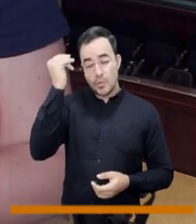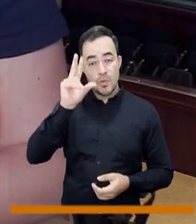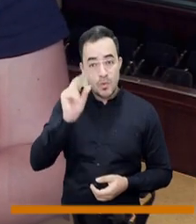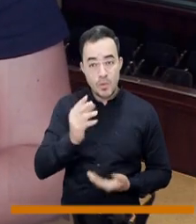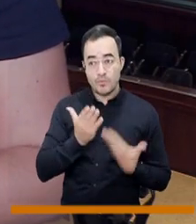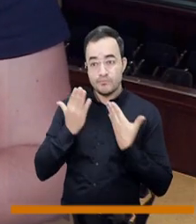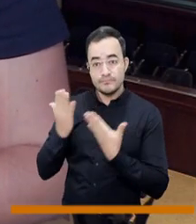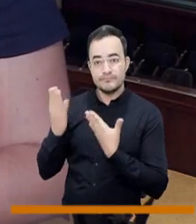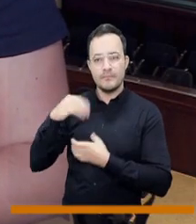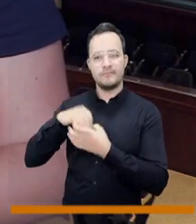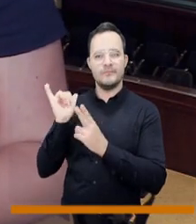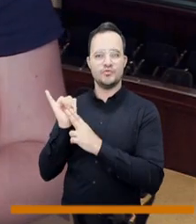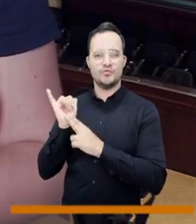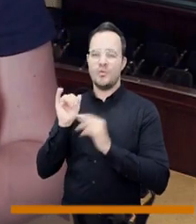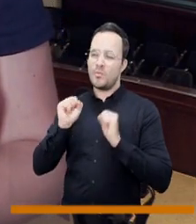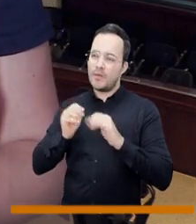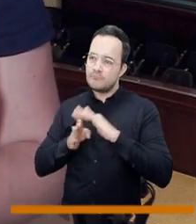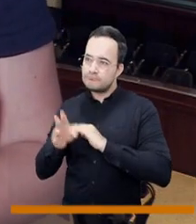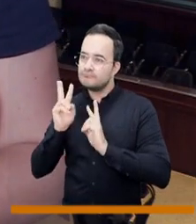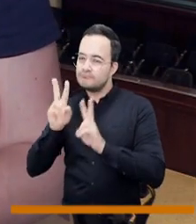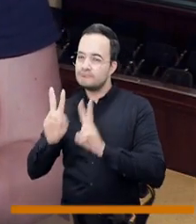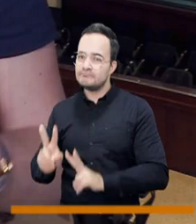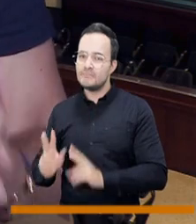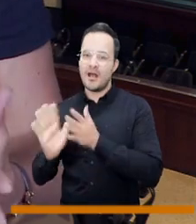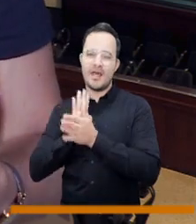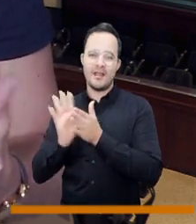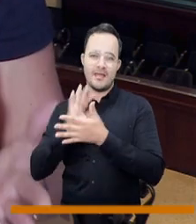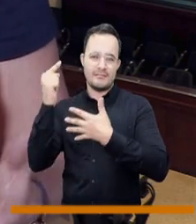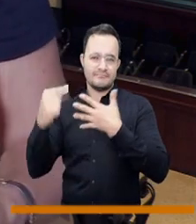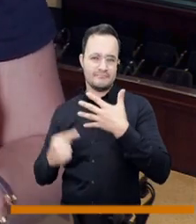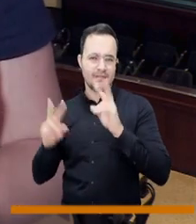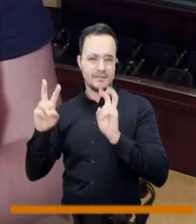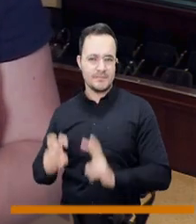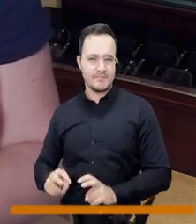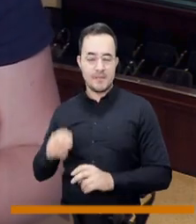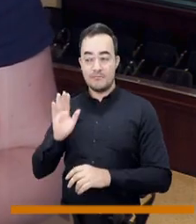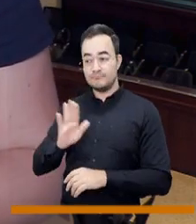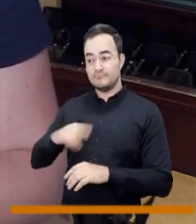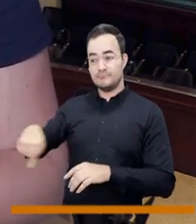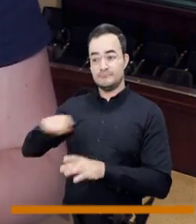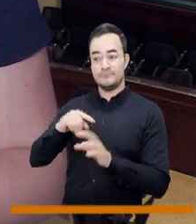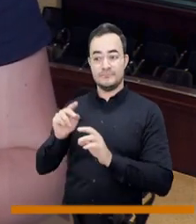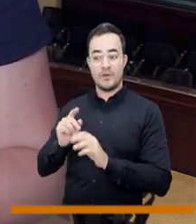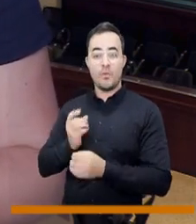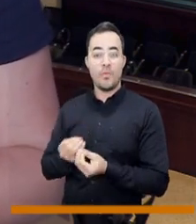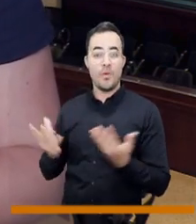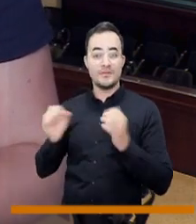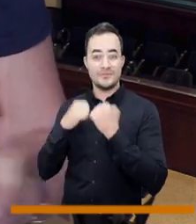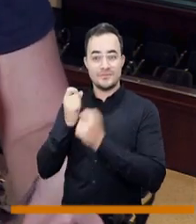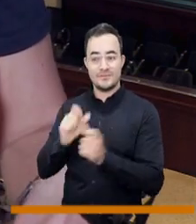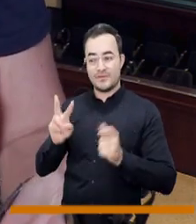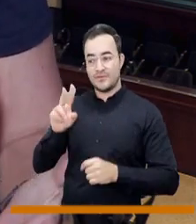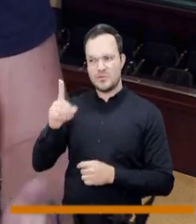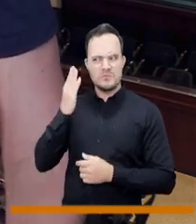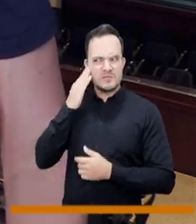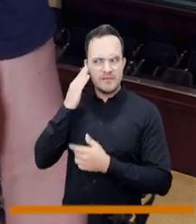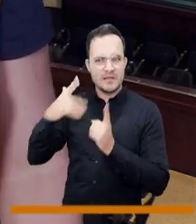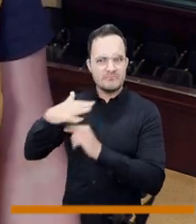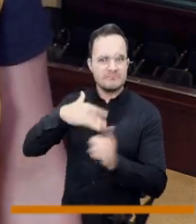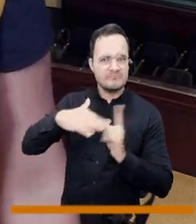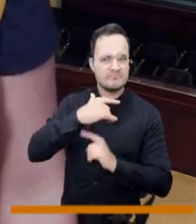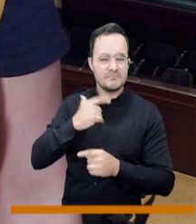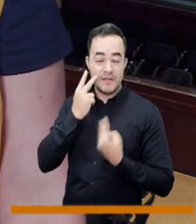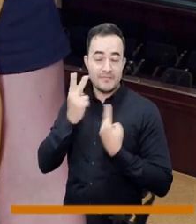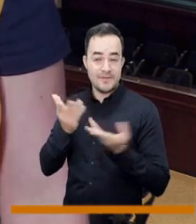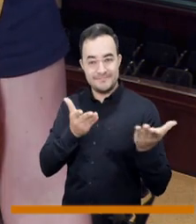Llegamos al final de este informativo. Recuerden que ustedes pueden ver estos temas en detalle en nuestro canal de YouTube Consejo de Medellín para que se enteren de